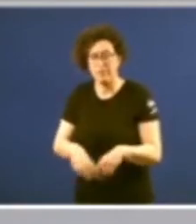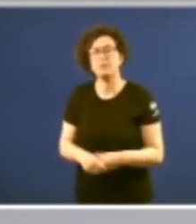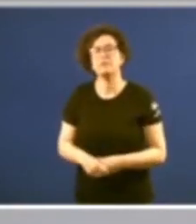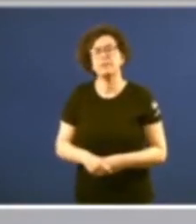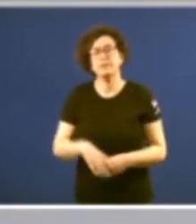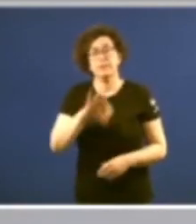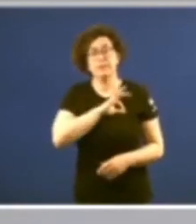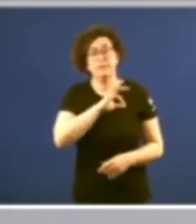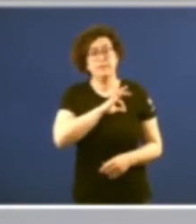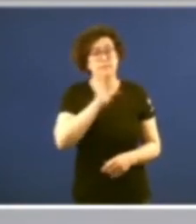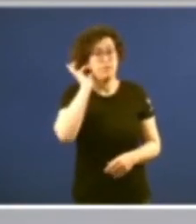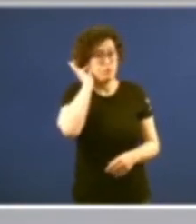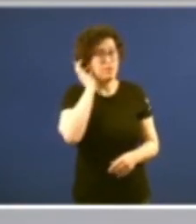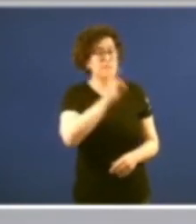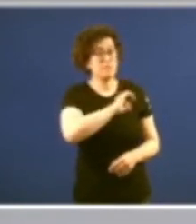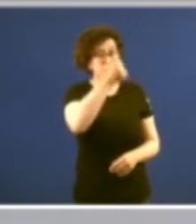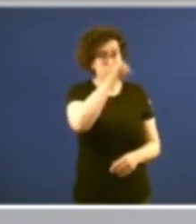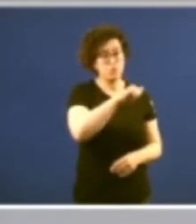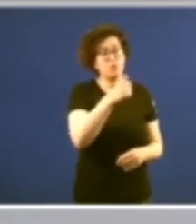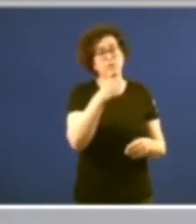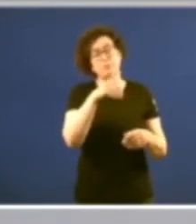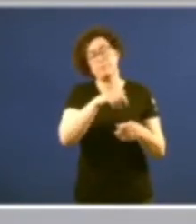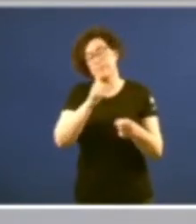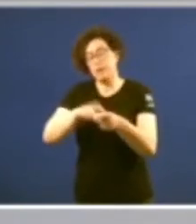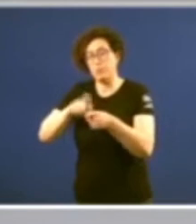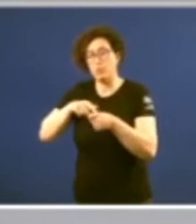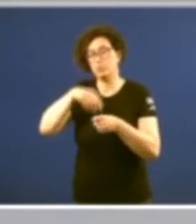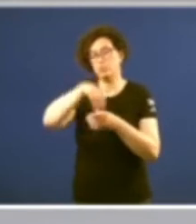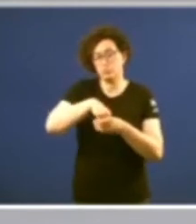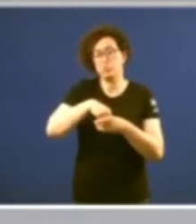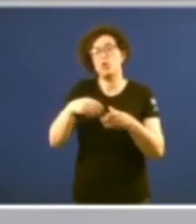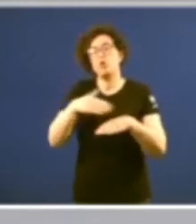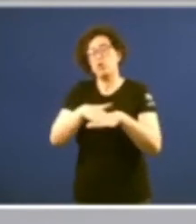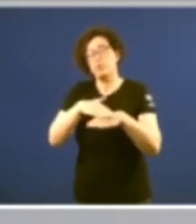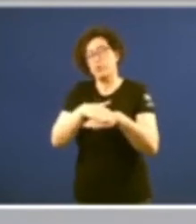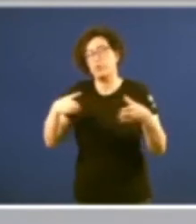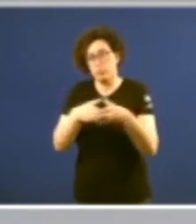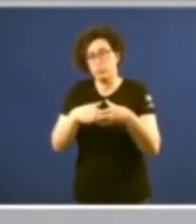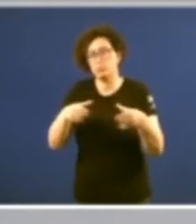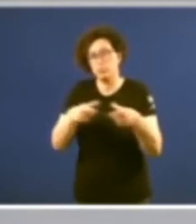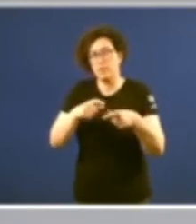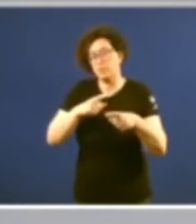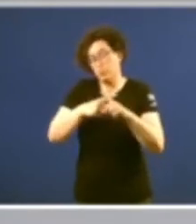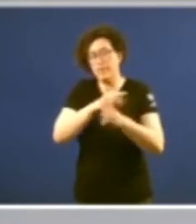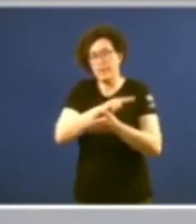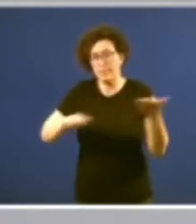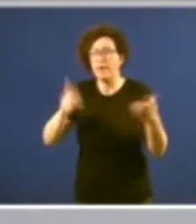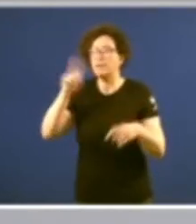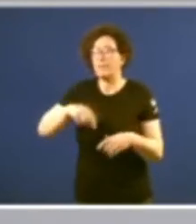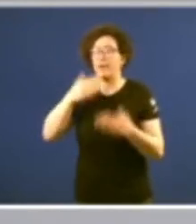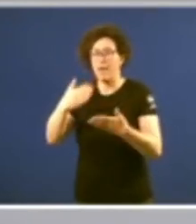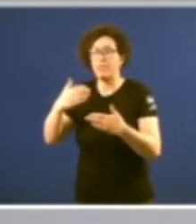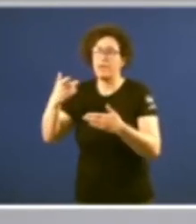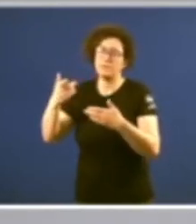señoras e señores membros do Goberno da Xunta moitísimas gracias aos directores dos xornais por as súas